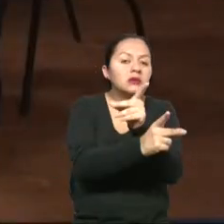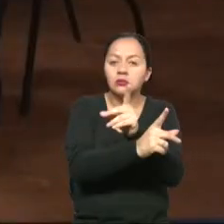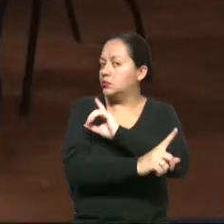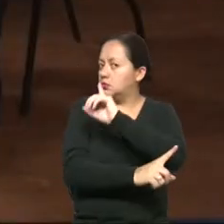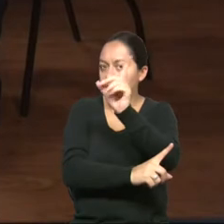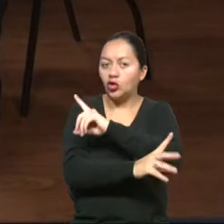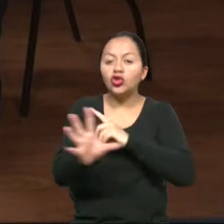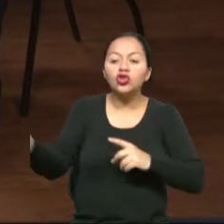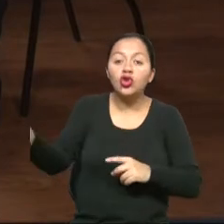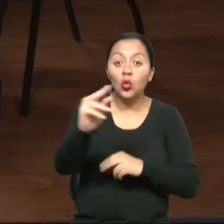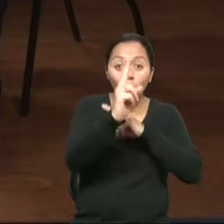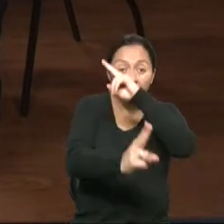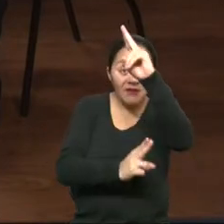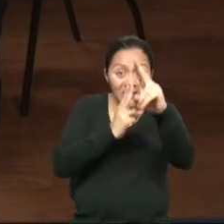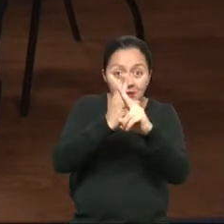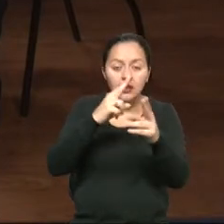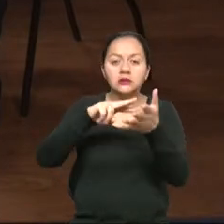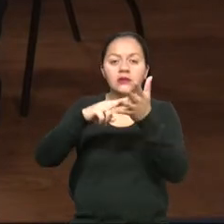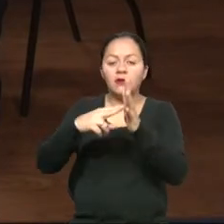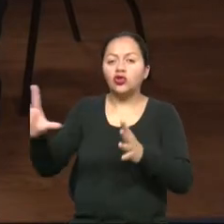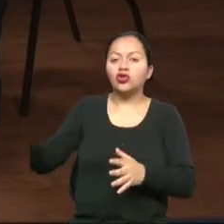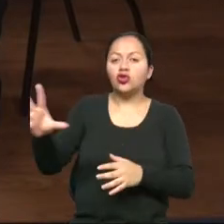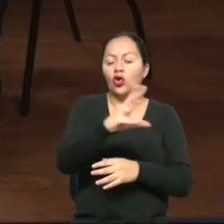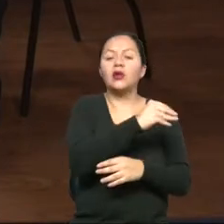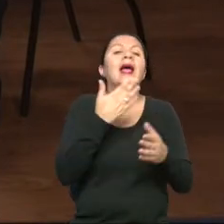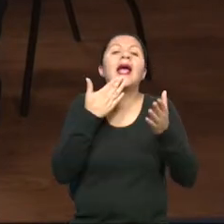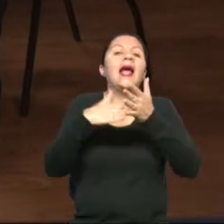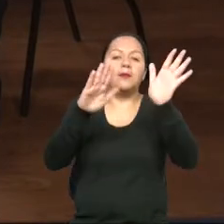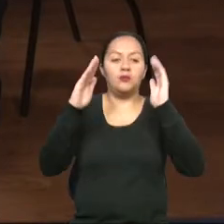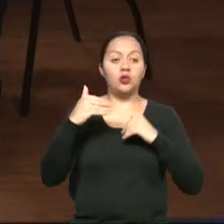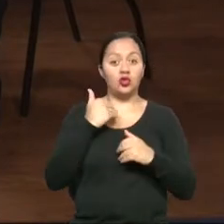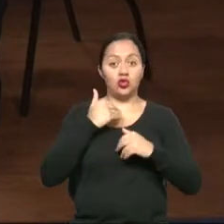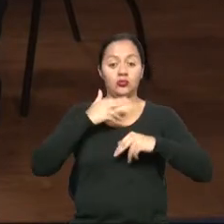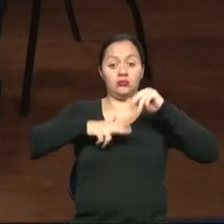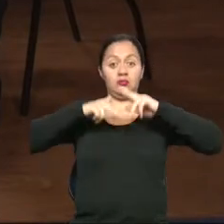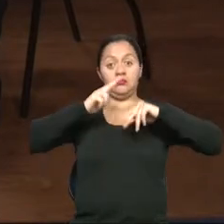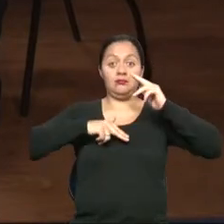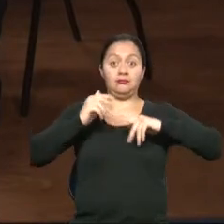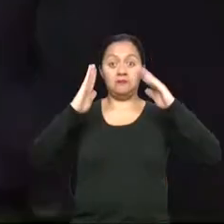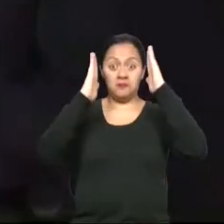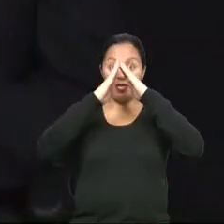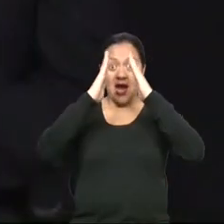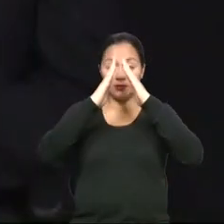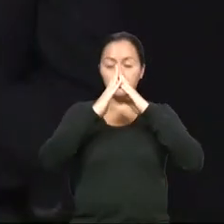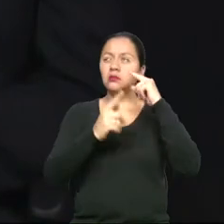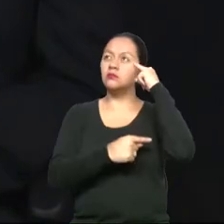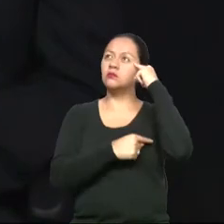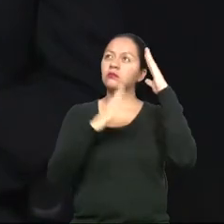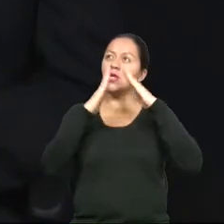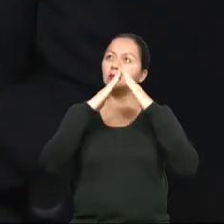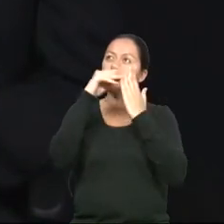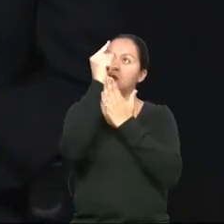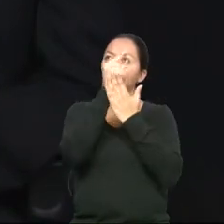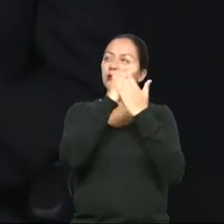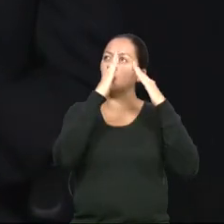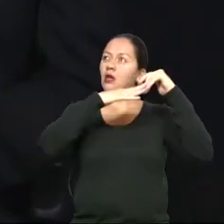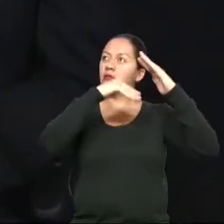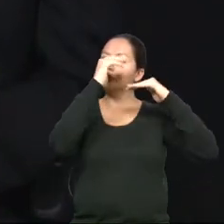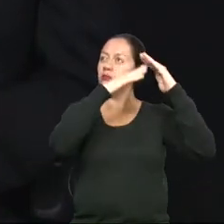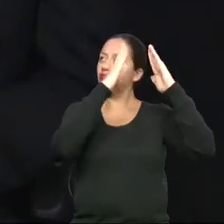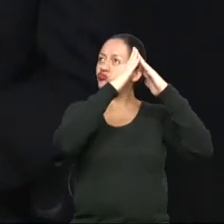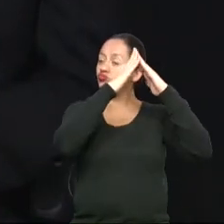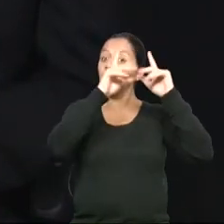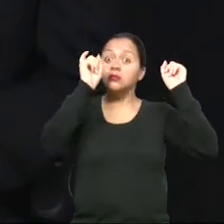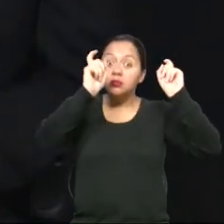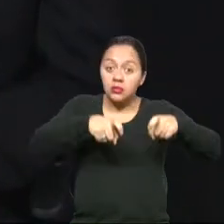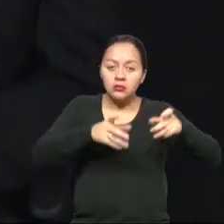tenemos que pensar en una etapa. Por ejemplo, si yo estoy haciendo mi casa, yo tengo que considerar desde el principio que estoy haciendo mi casa, que mi casa sea